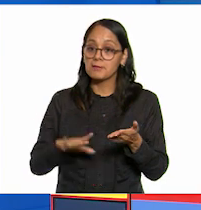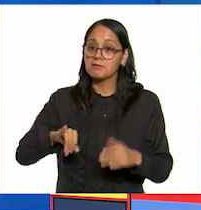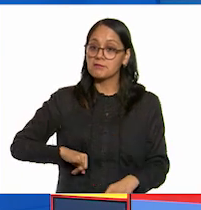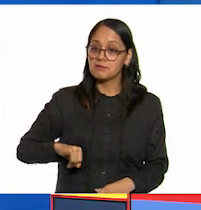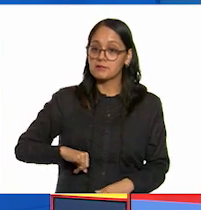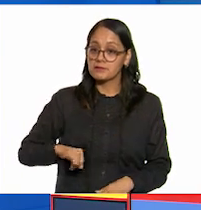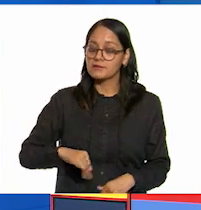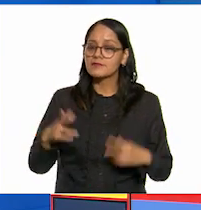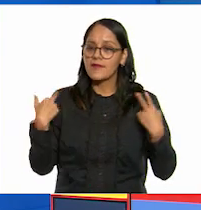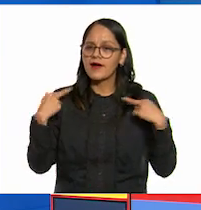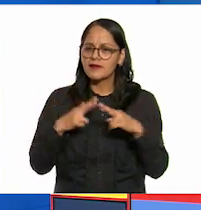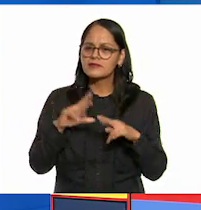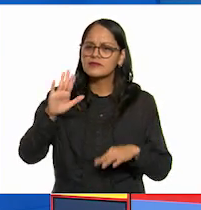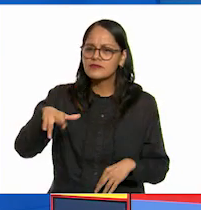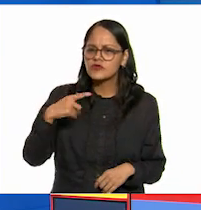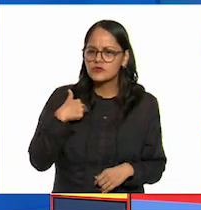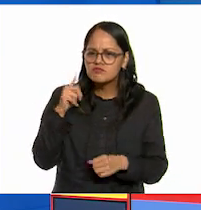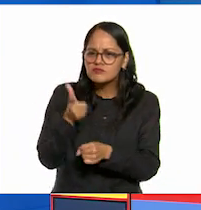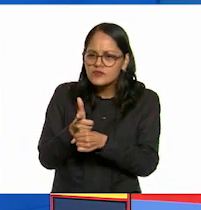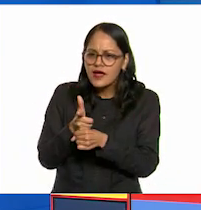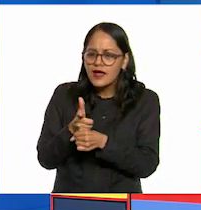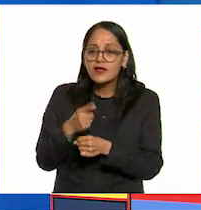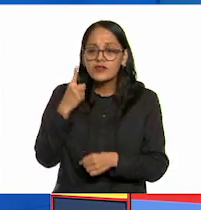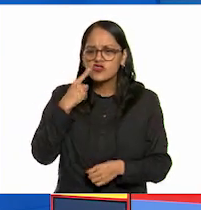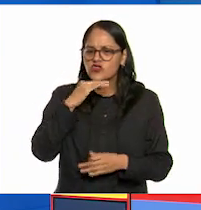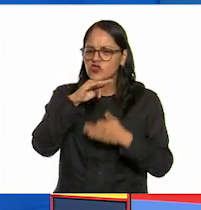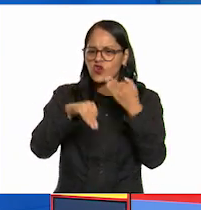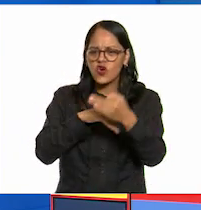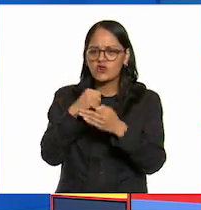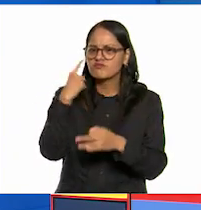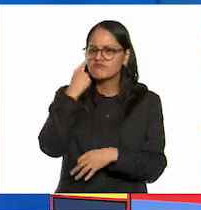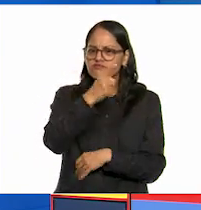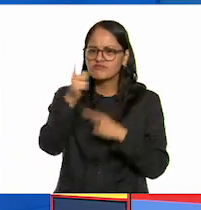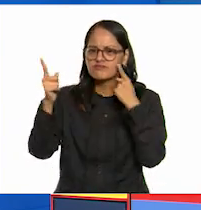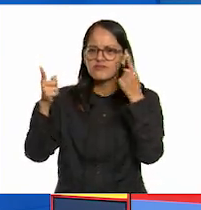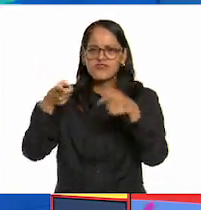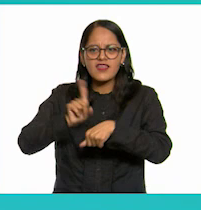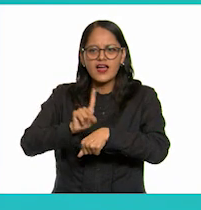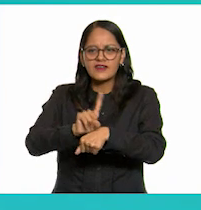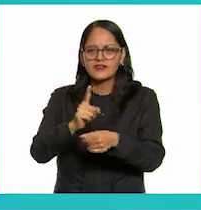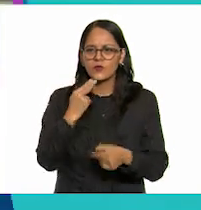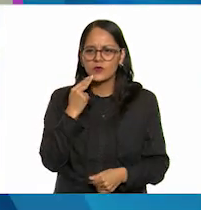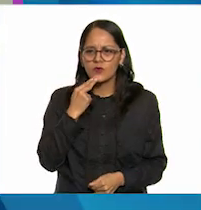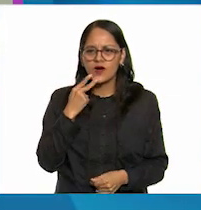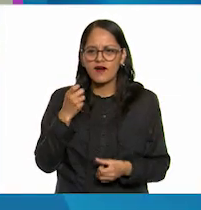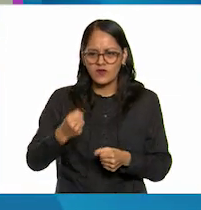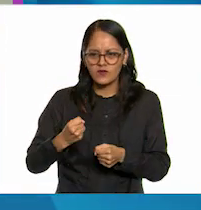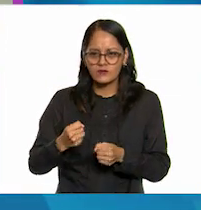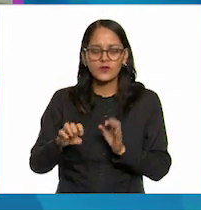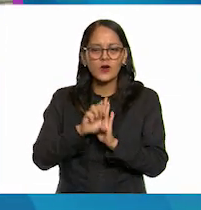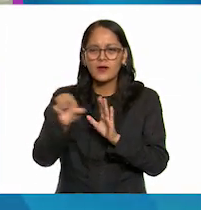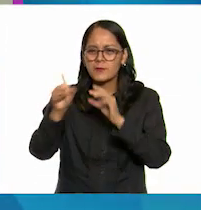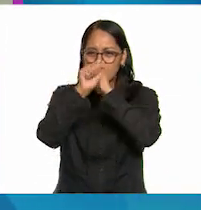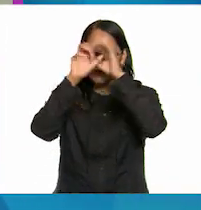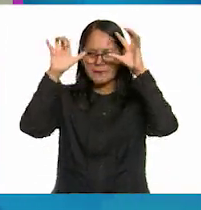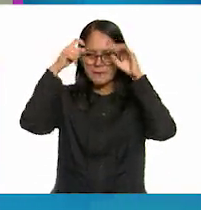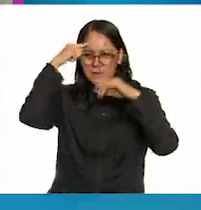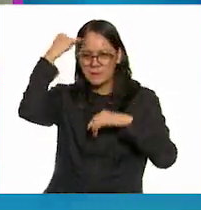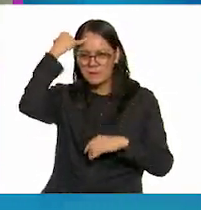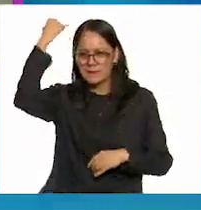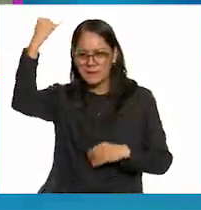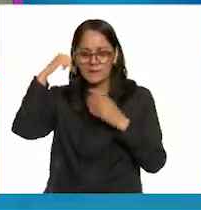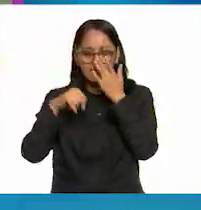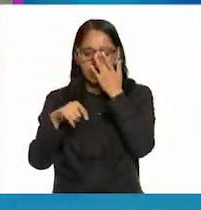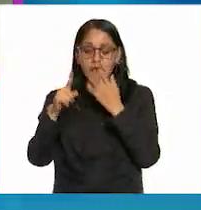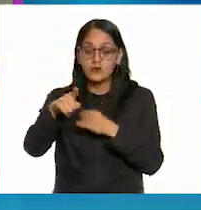maestro me estoy dando cuenta que estamos rodeados de fuerzas que aplicamos cotidianamente imagina que eres un